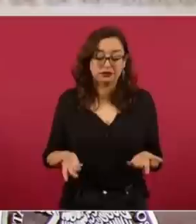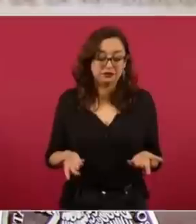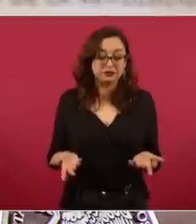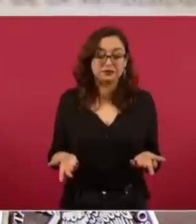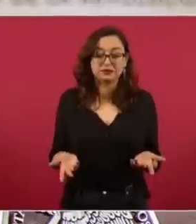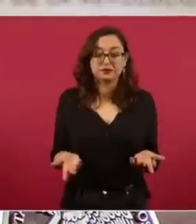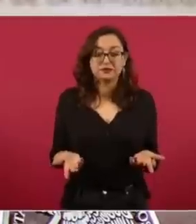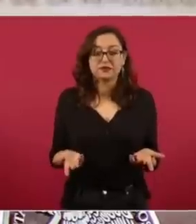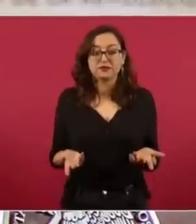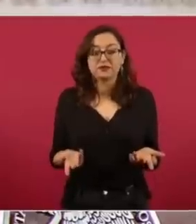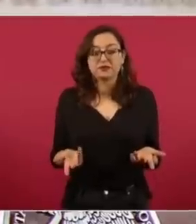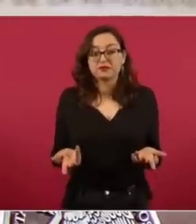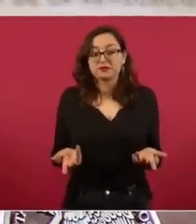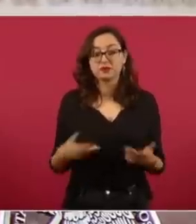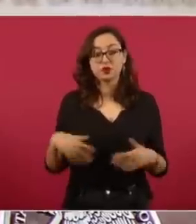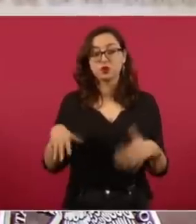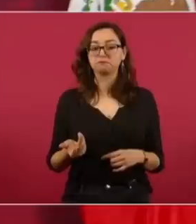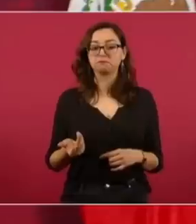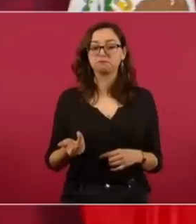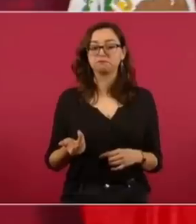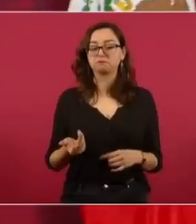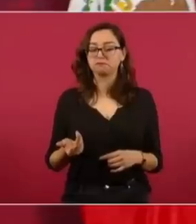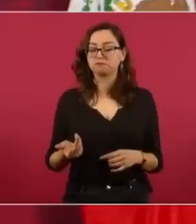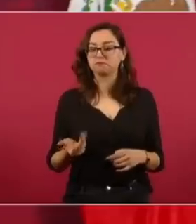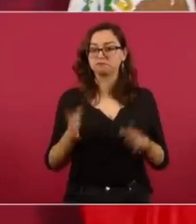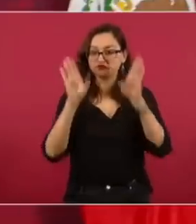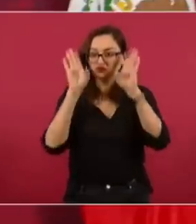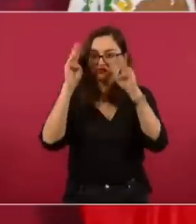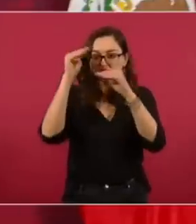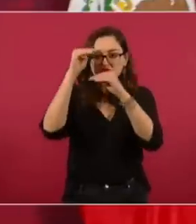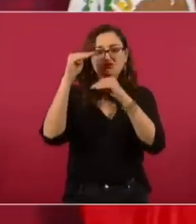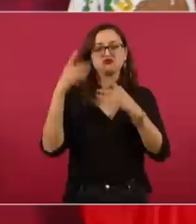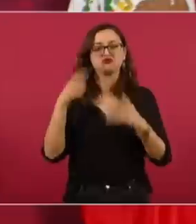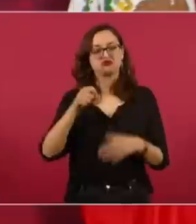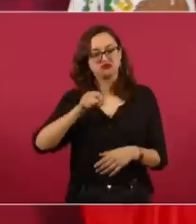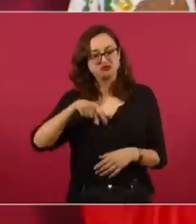conocimiento técnico. Conservadurismo,